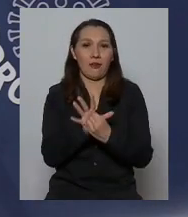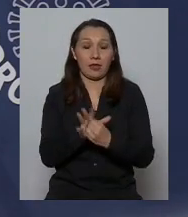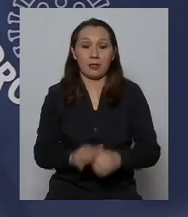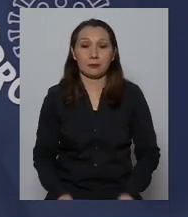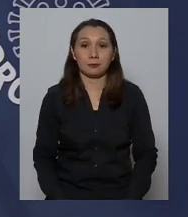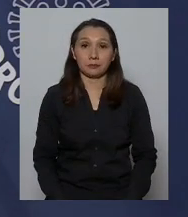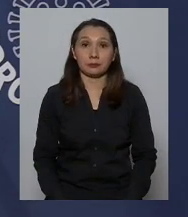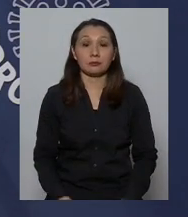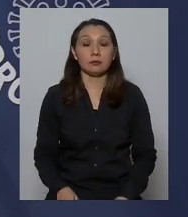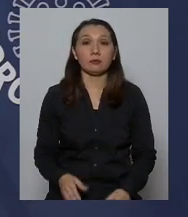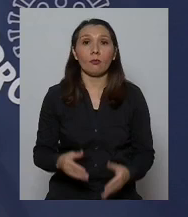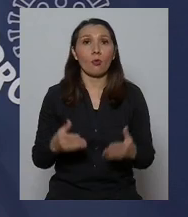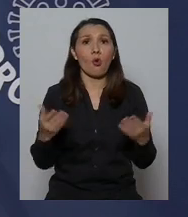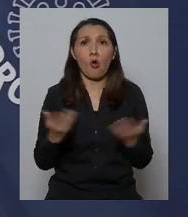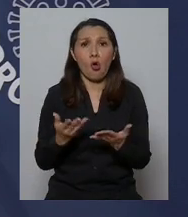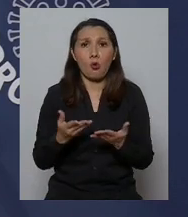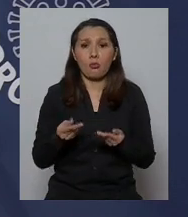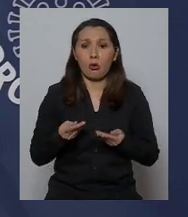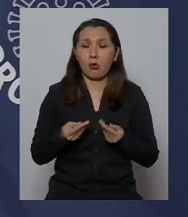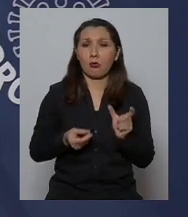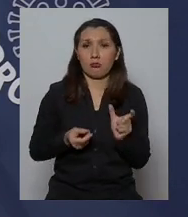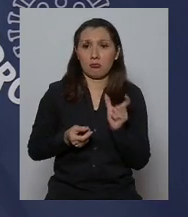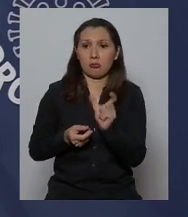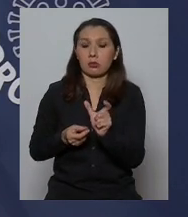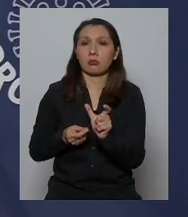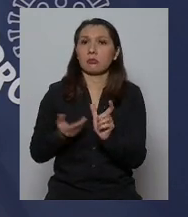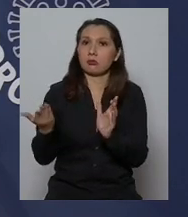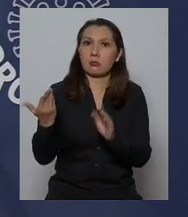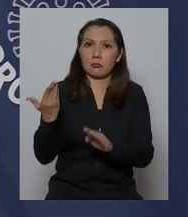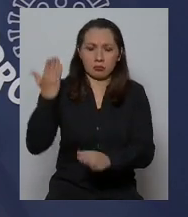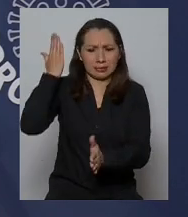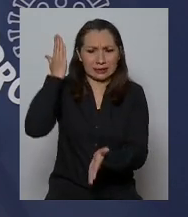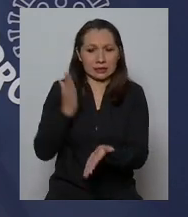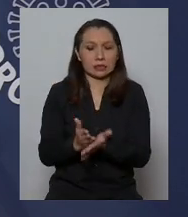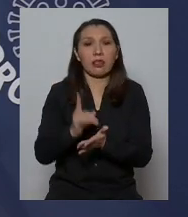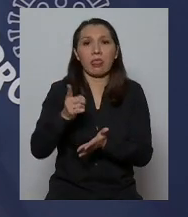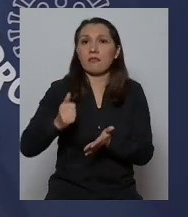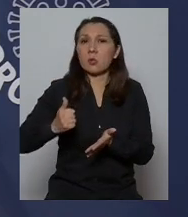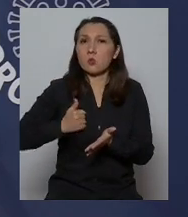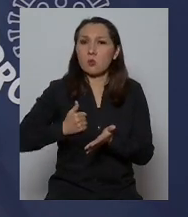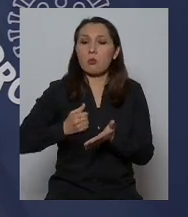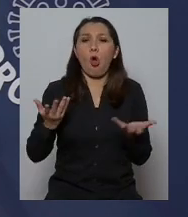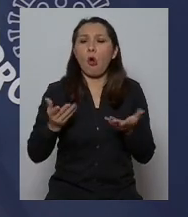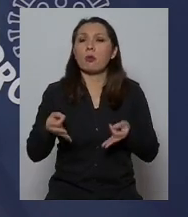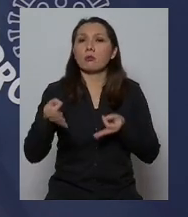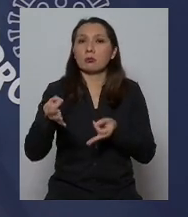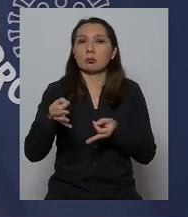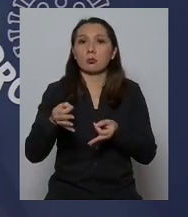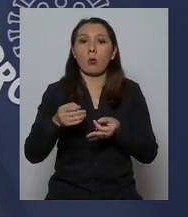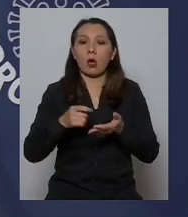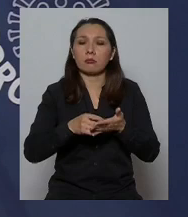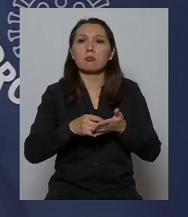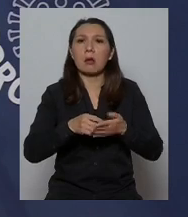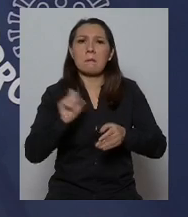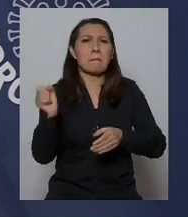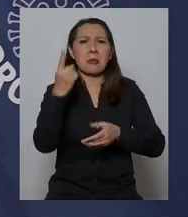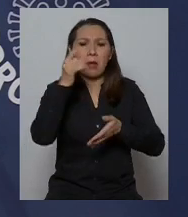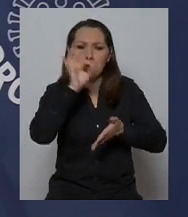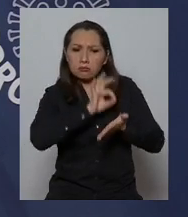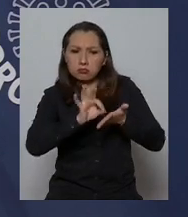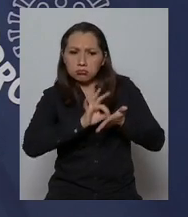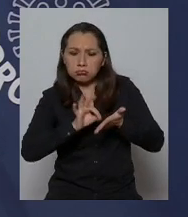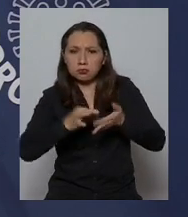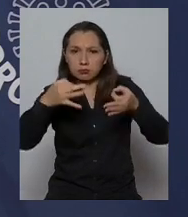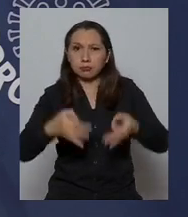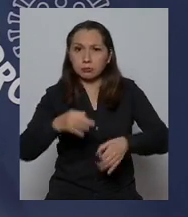El requerimiento para recibirlo va a ser muy estricto, o sea, tiene que estar certificado el diagnóstico inicial, o tenemos